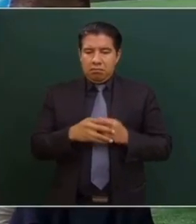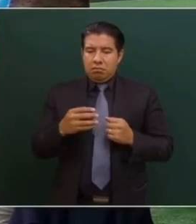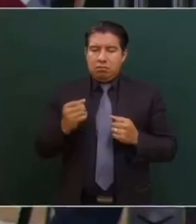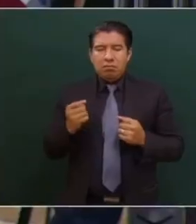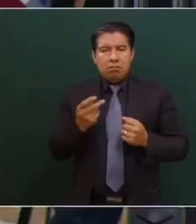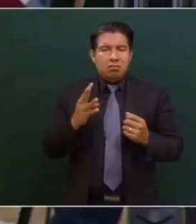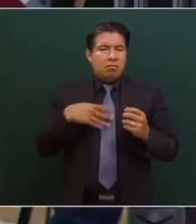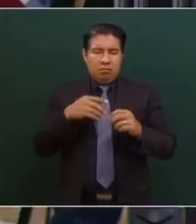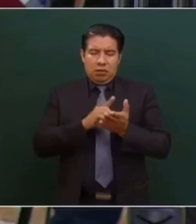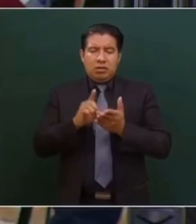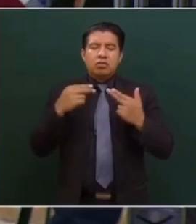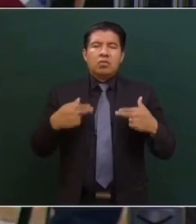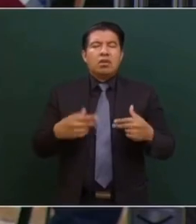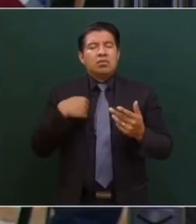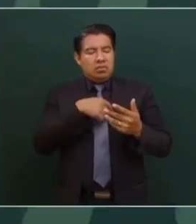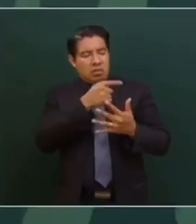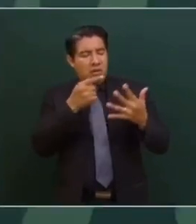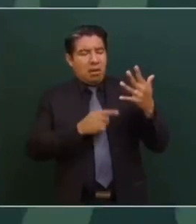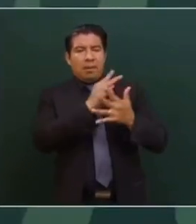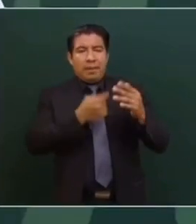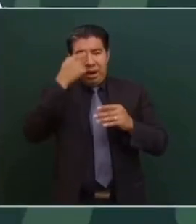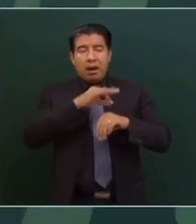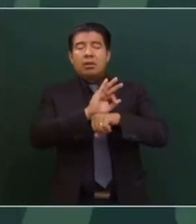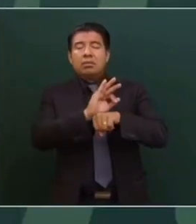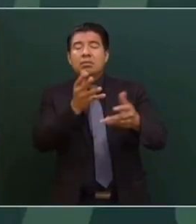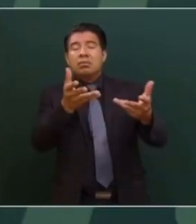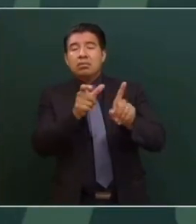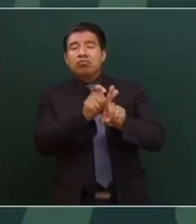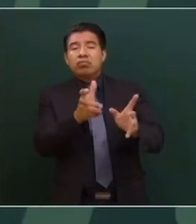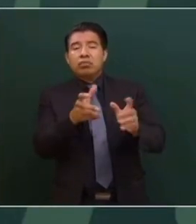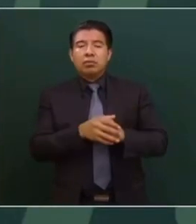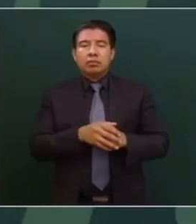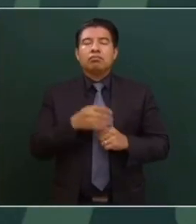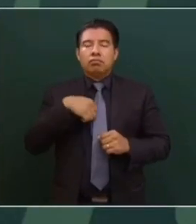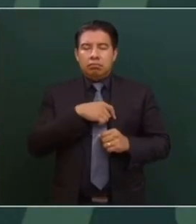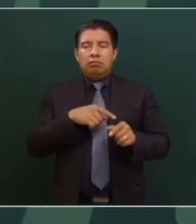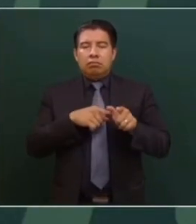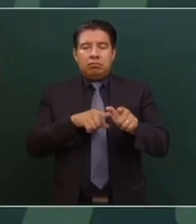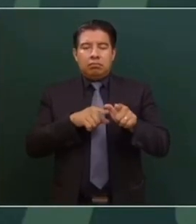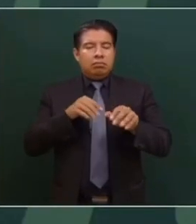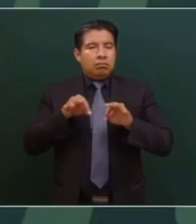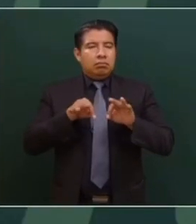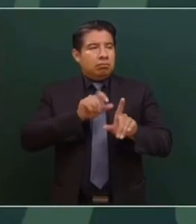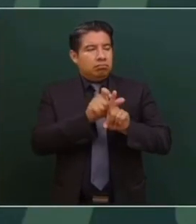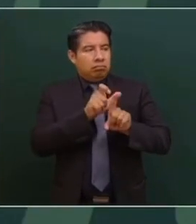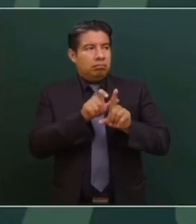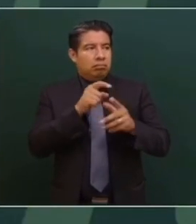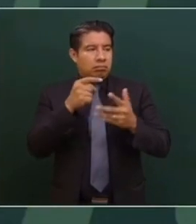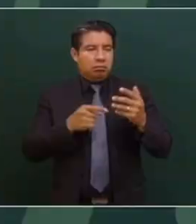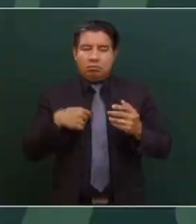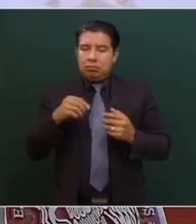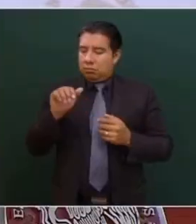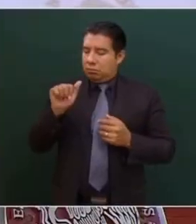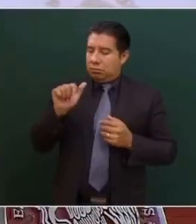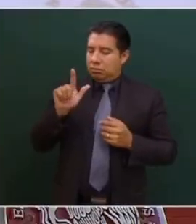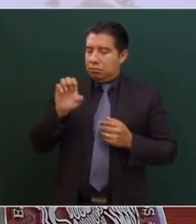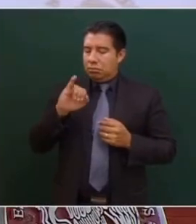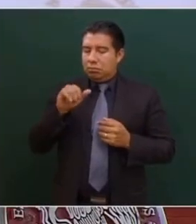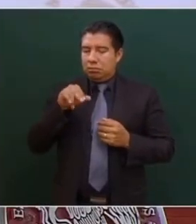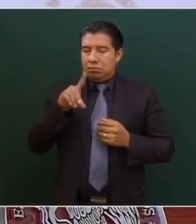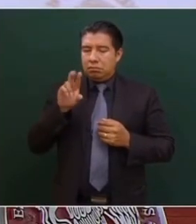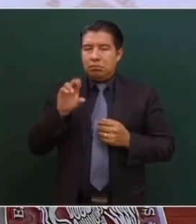protección a los activistas, a los defensores de derechos humanos? No, estamos trabajando con ese propósito. De todas formas, le vamos a pedir a Alejandro Encinas